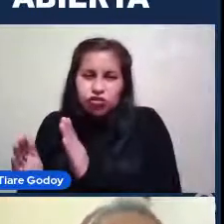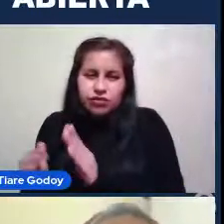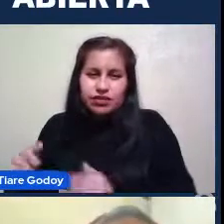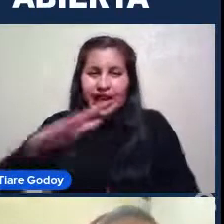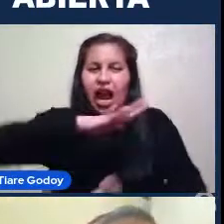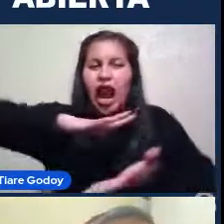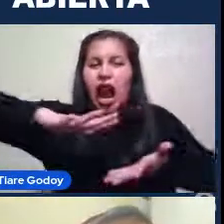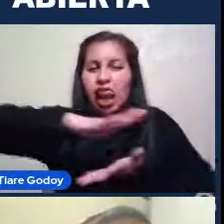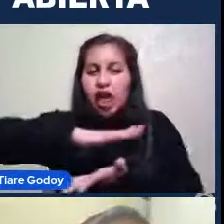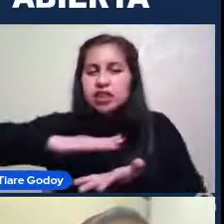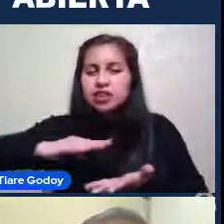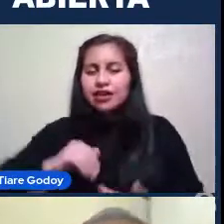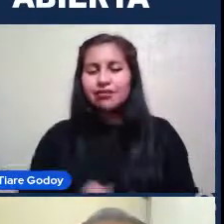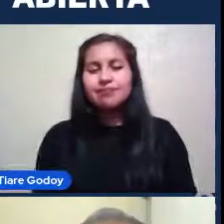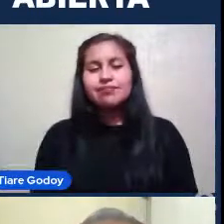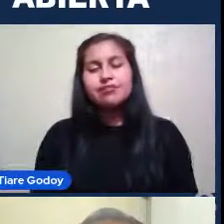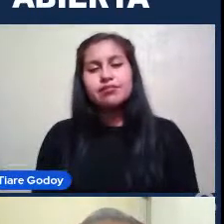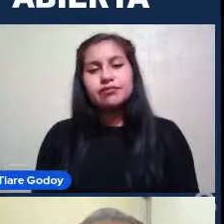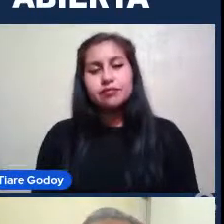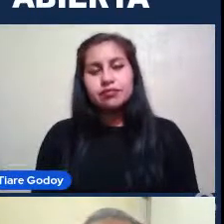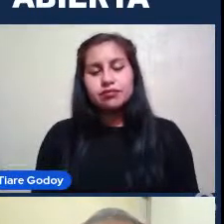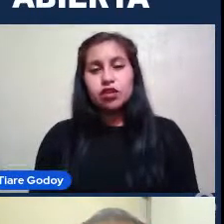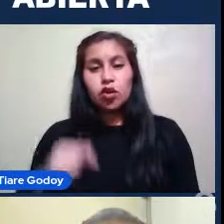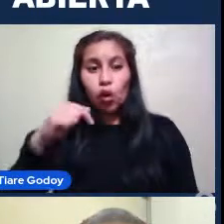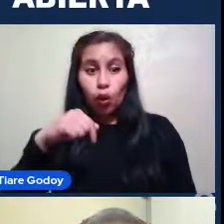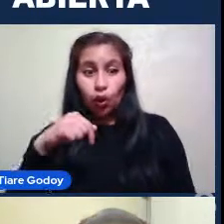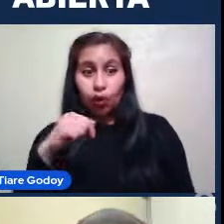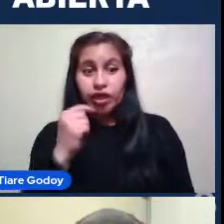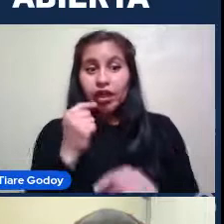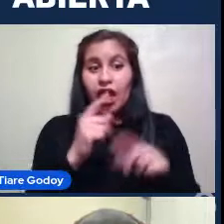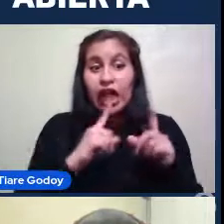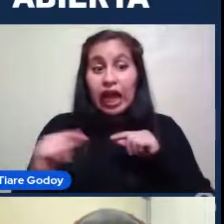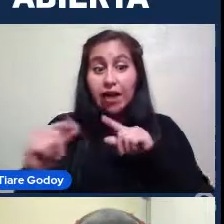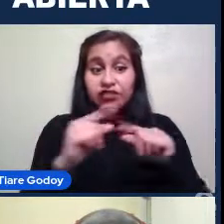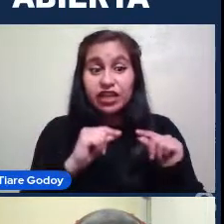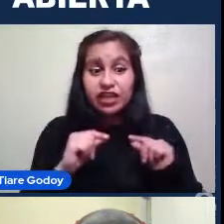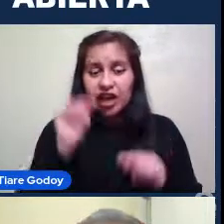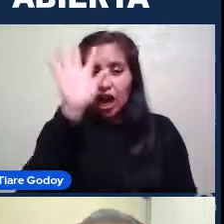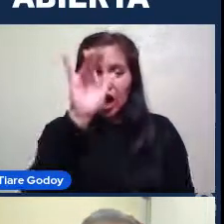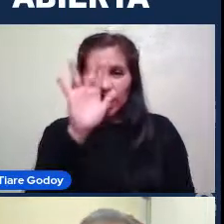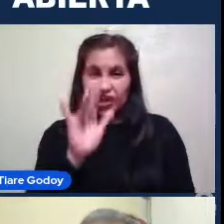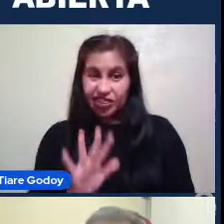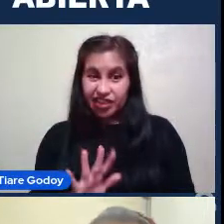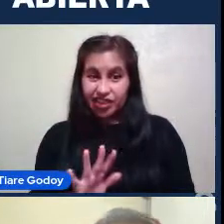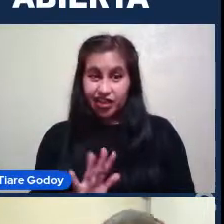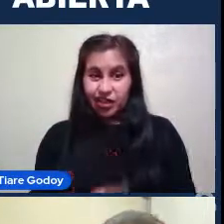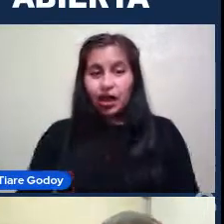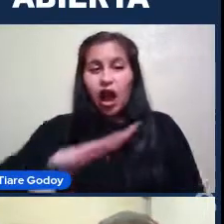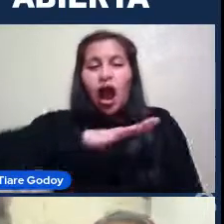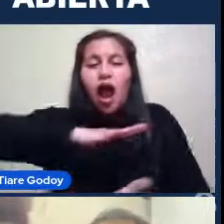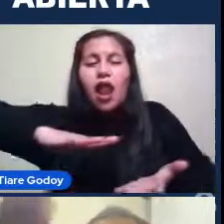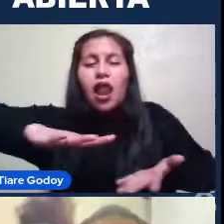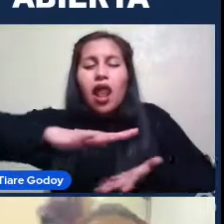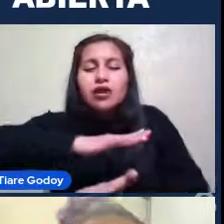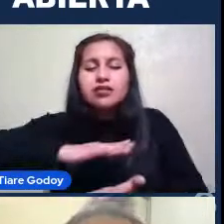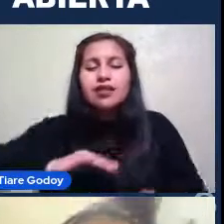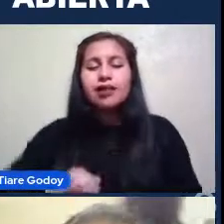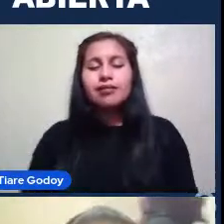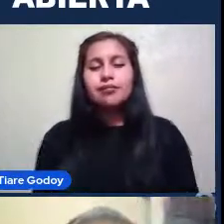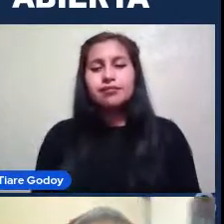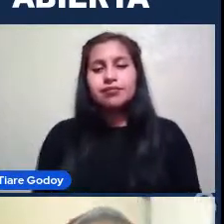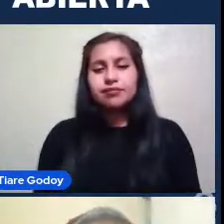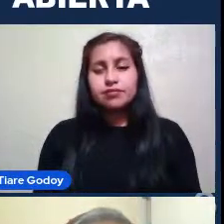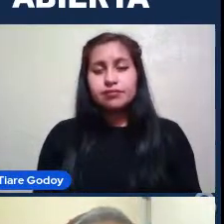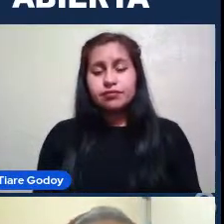Entonces Ahora vamos A hablar Un poco De cuáles Son las Características De estos Tipos Partiendo Por la Galaxia de Espirales Estas